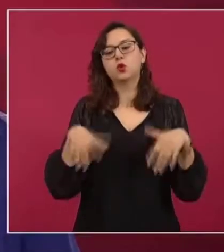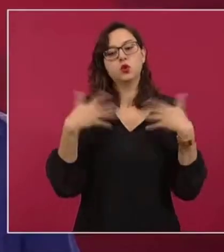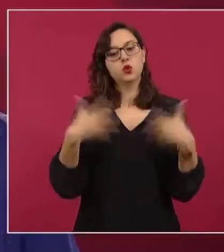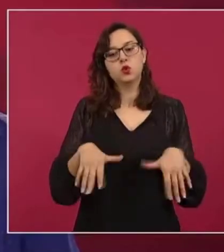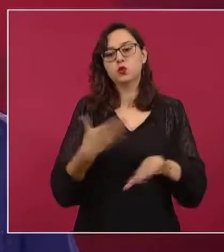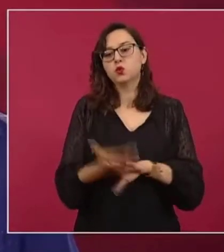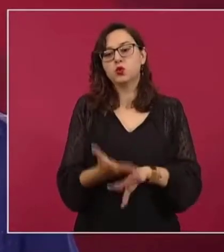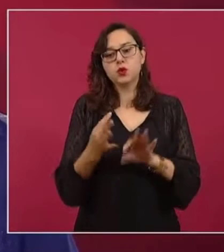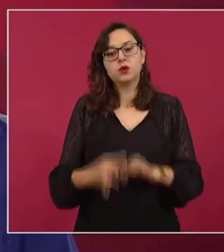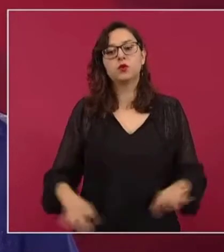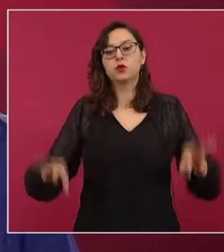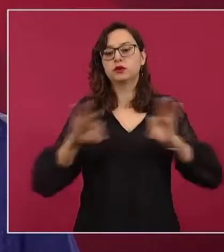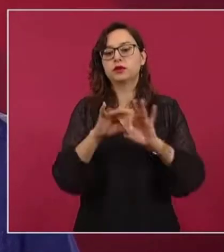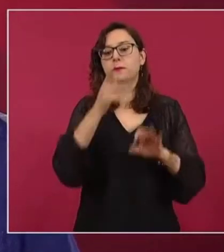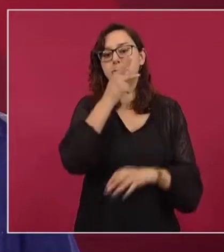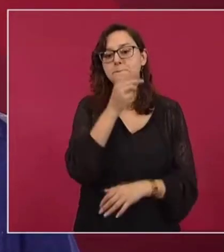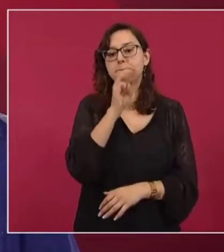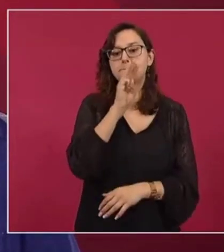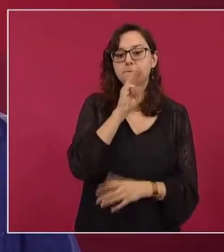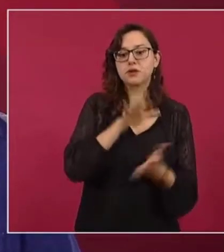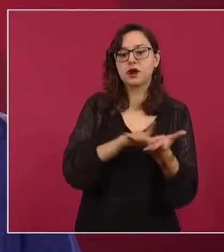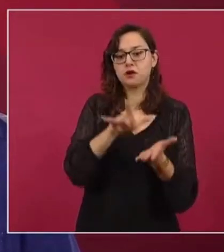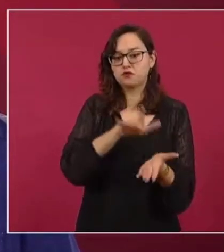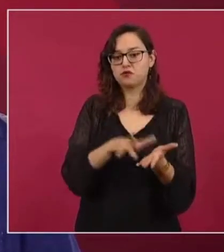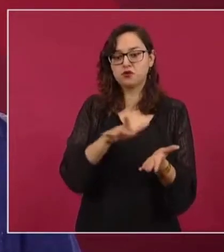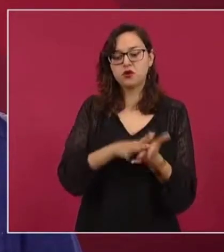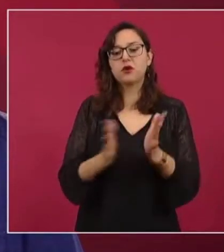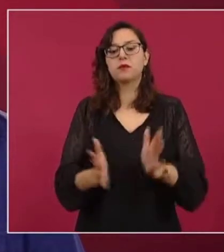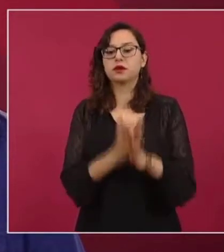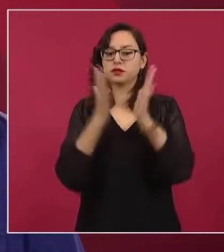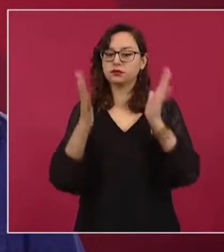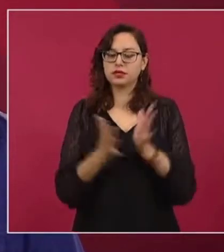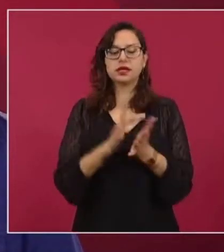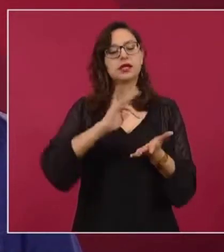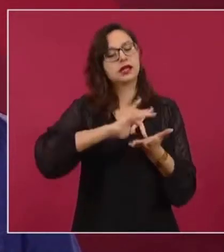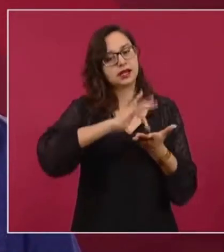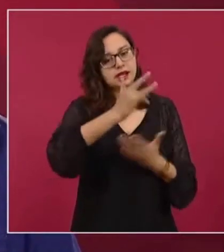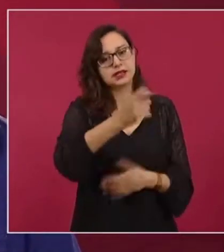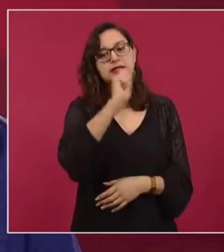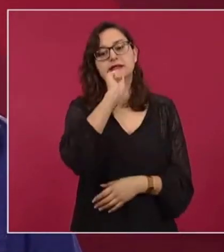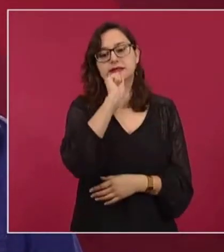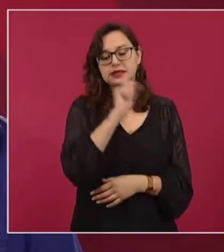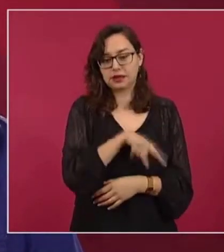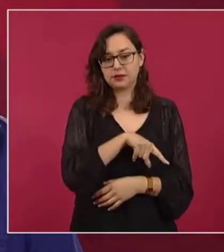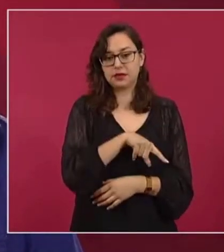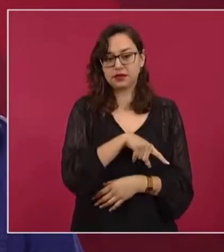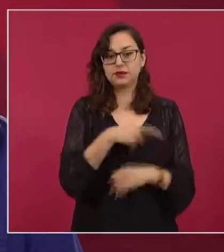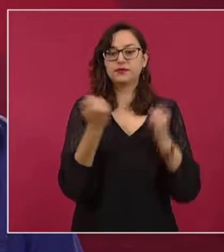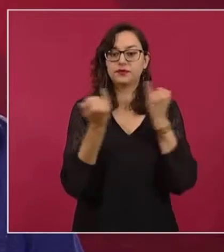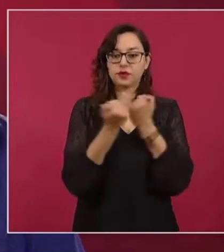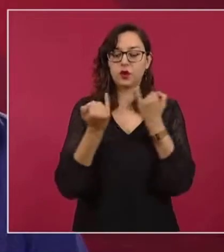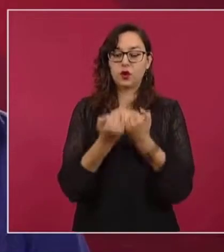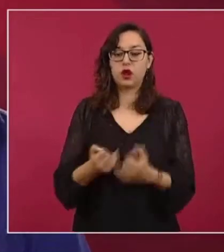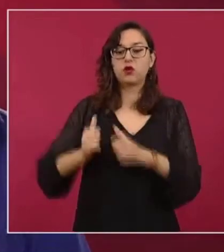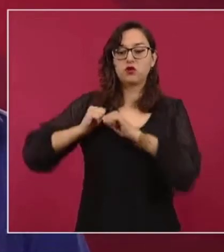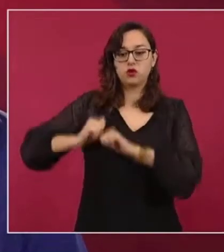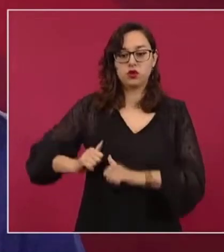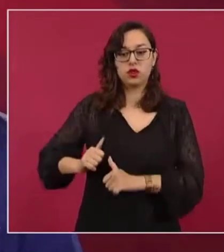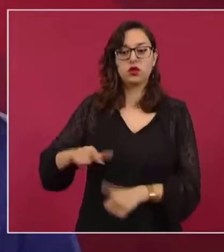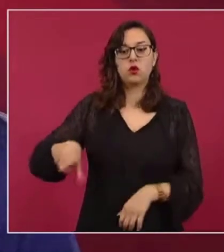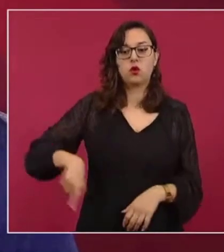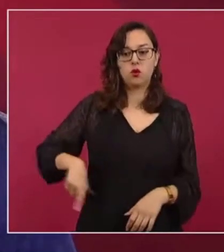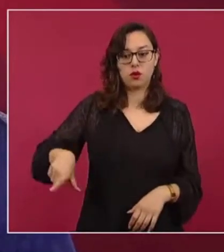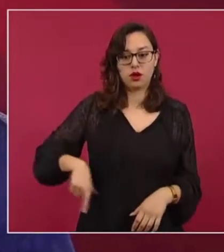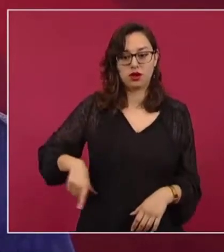es indispensable de los padres de familia, a los cuales también les agradezco mucho, junto con las autoridades de tres órdenes de gobierno y